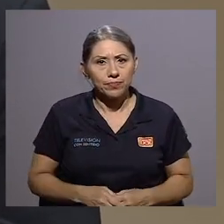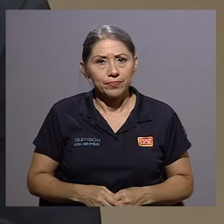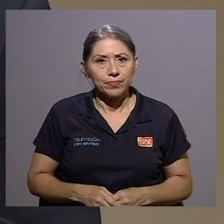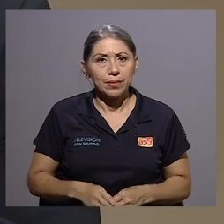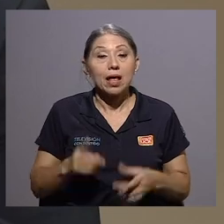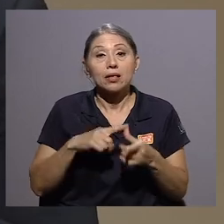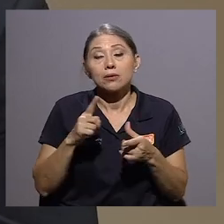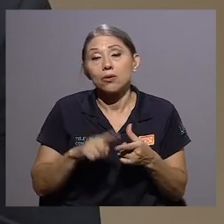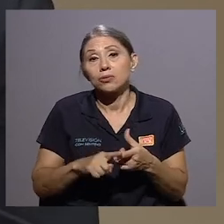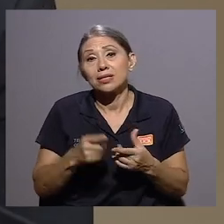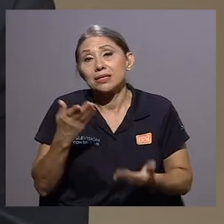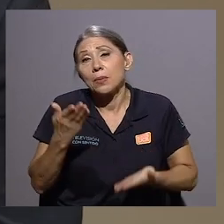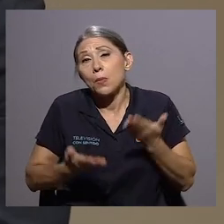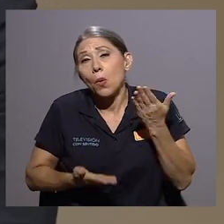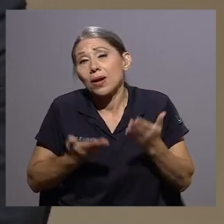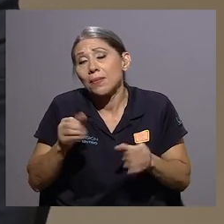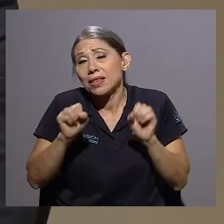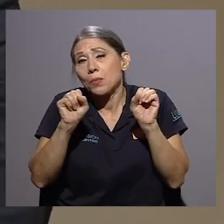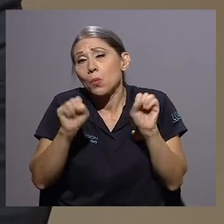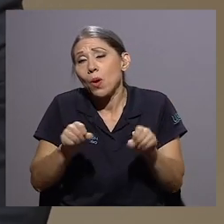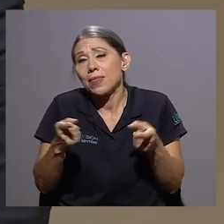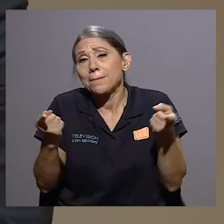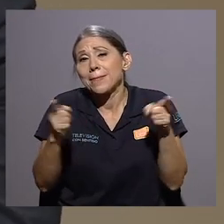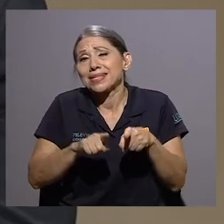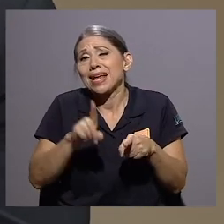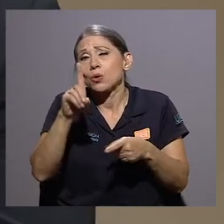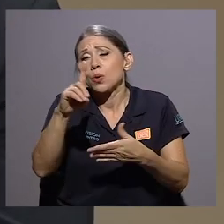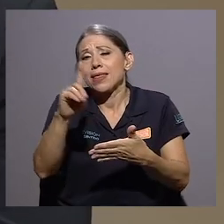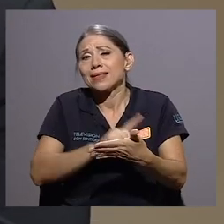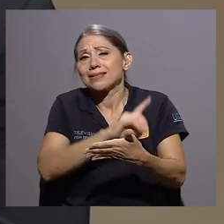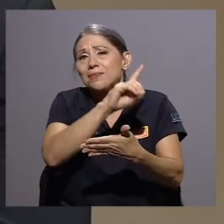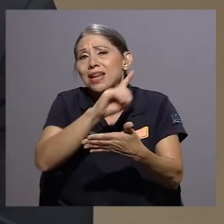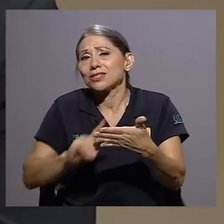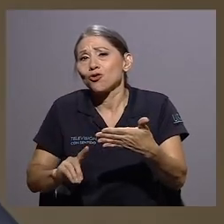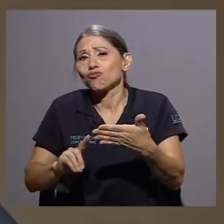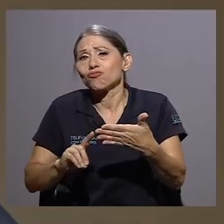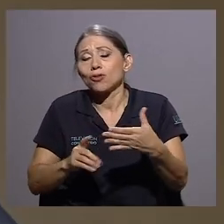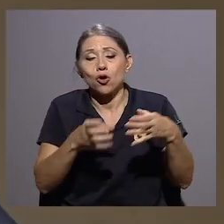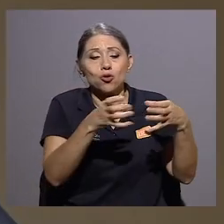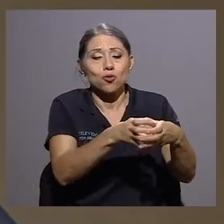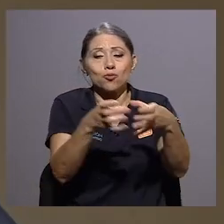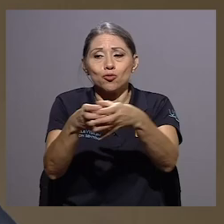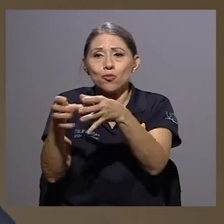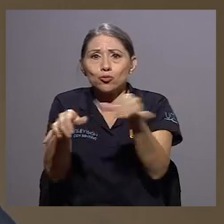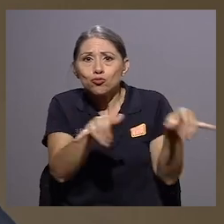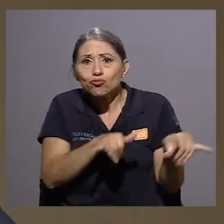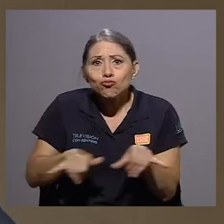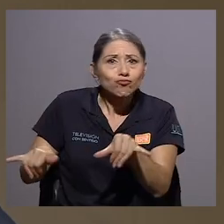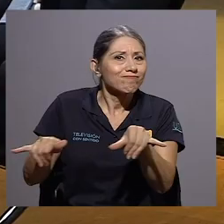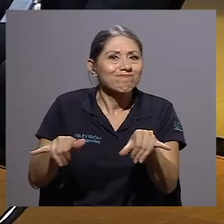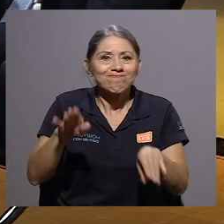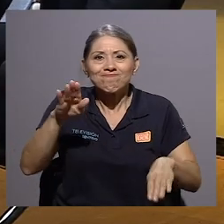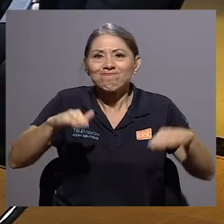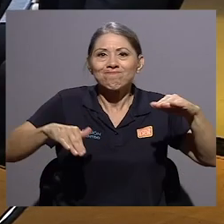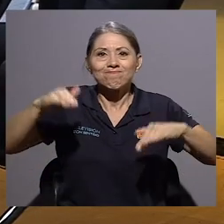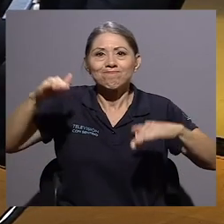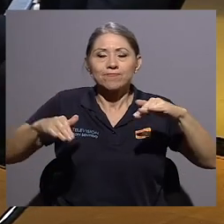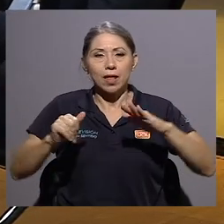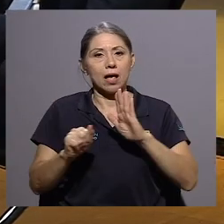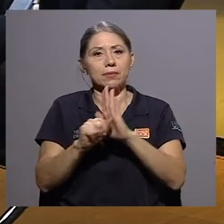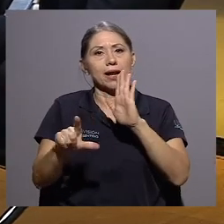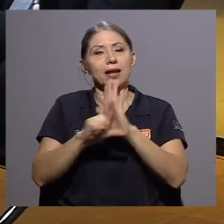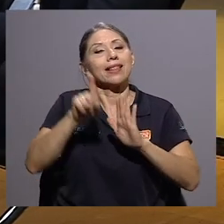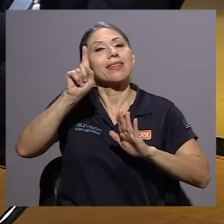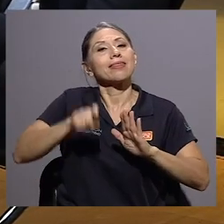Entonces, podría haber una discriminación odiosa entre sectores y esto la Asamblea Legislativa tiene que resolverlo, tiene que